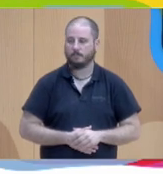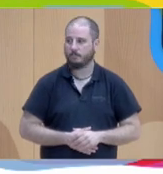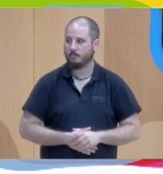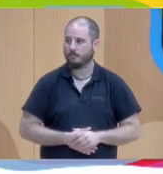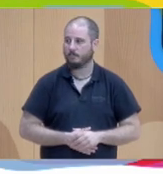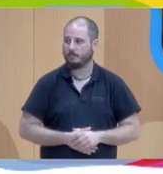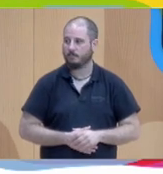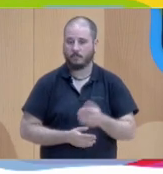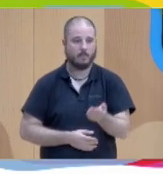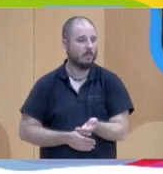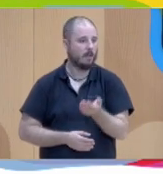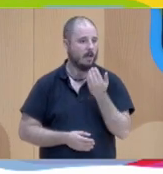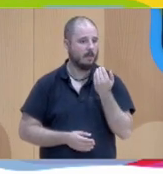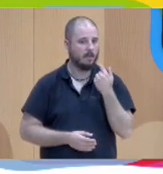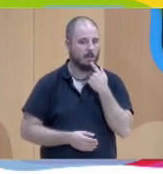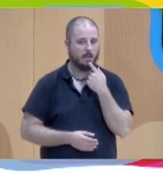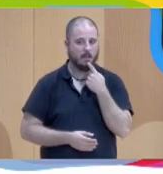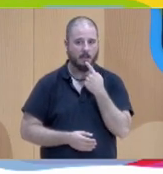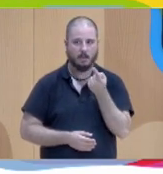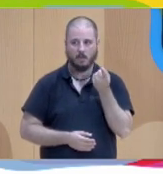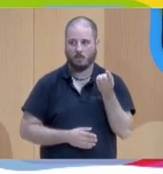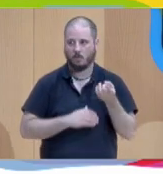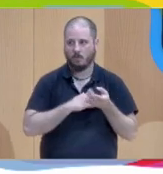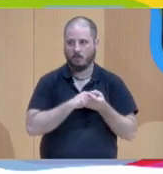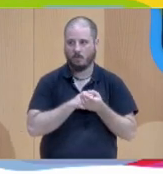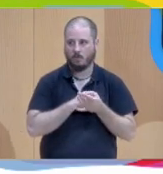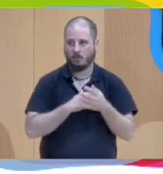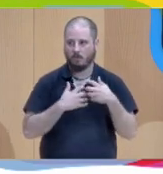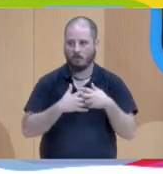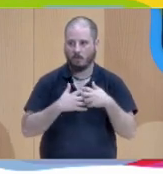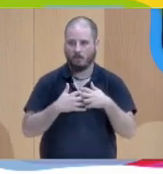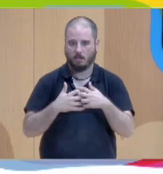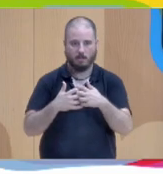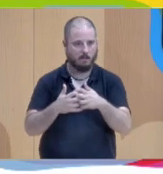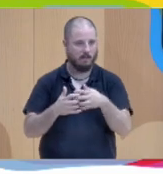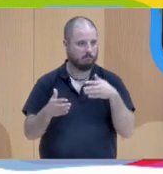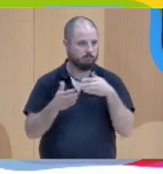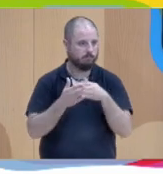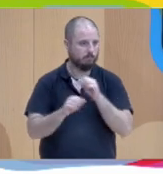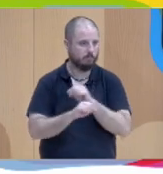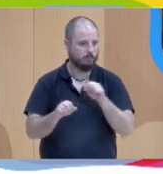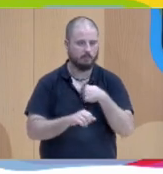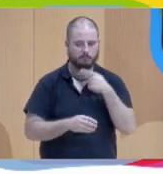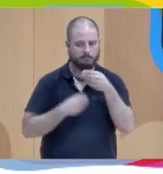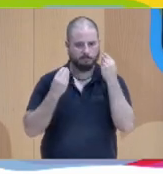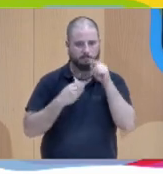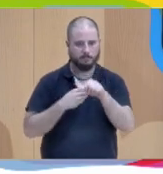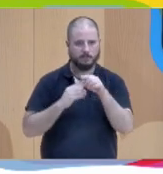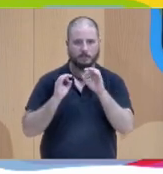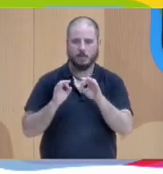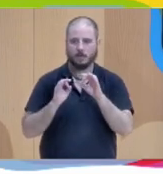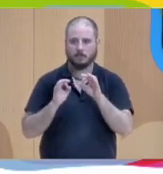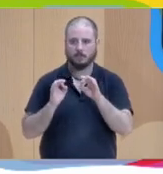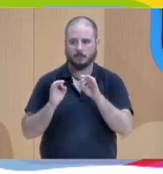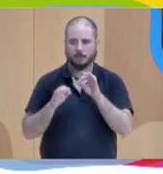Decían anteriormente que el tren ya ha echado a andar y que ya no hay quien lo pare, ¿sí? Yo así lo creo, pero además aspiro que